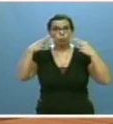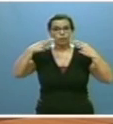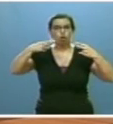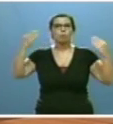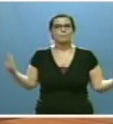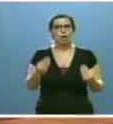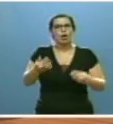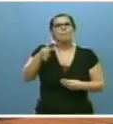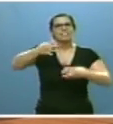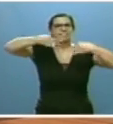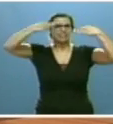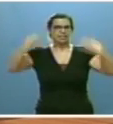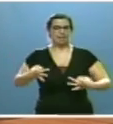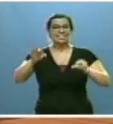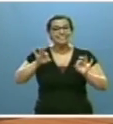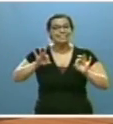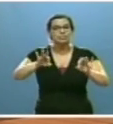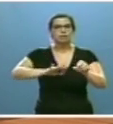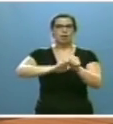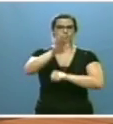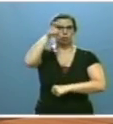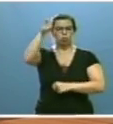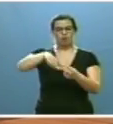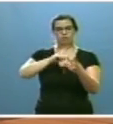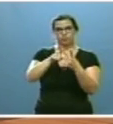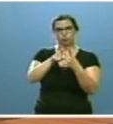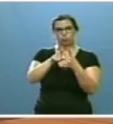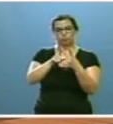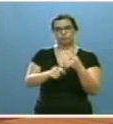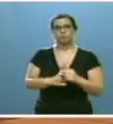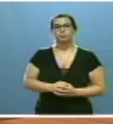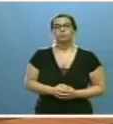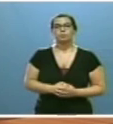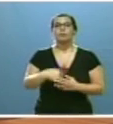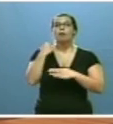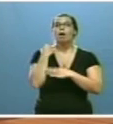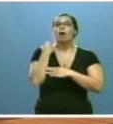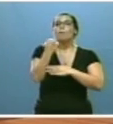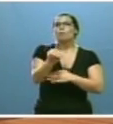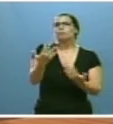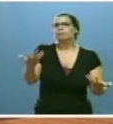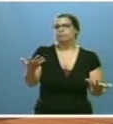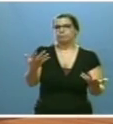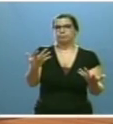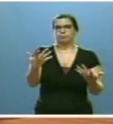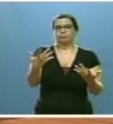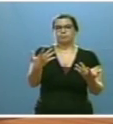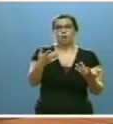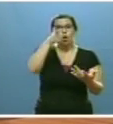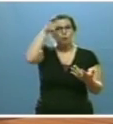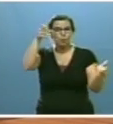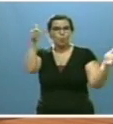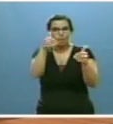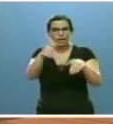garantizarlos de manera muy especial en el medio rural. Dos, apoyar el fortalecimiento de nuestros pequeños